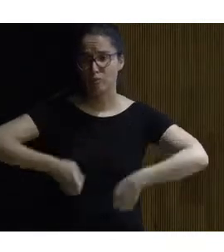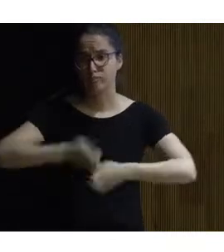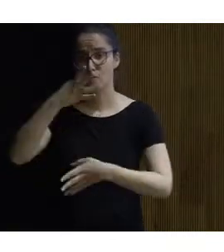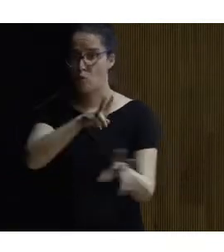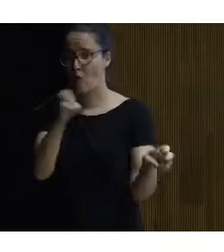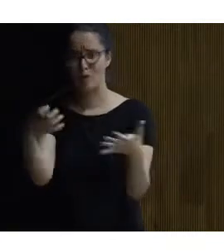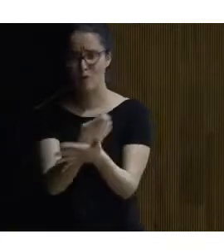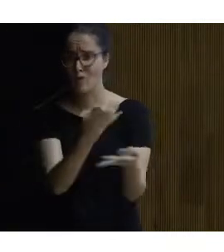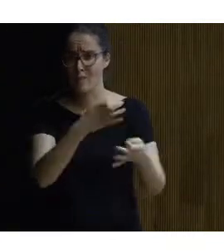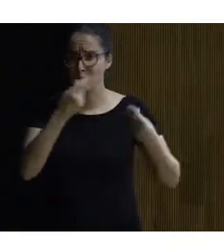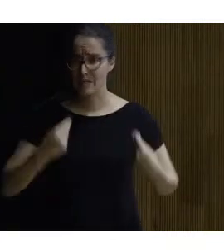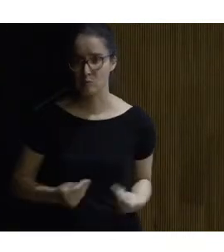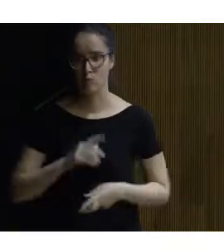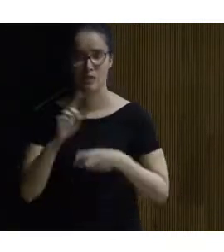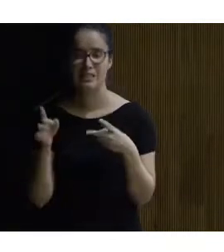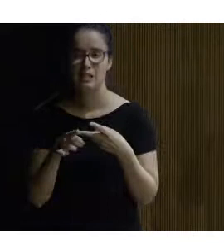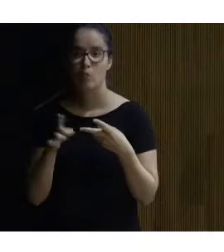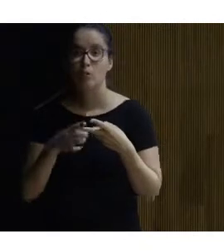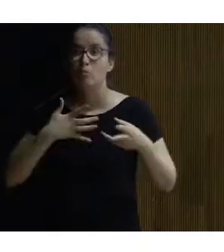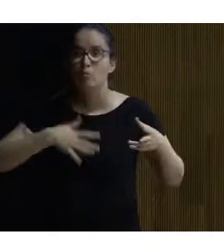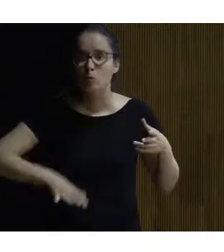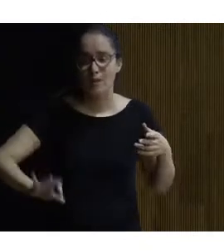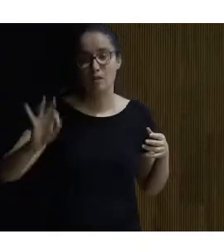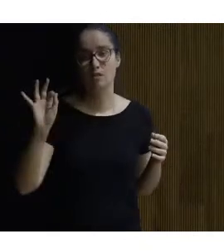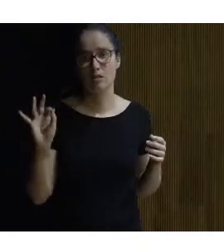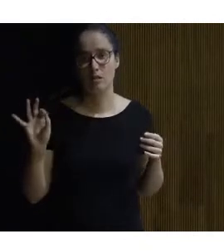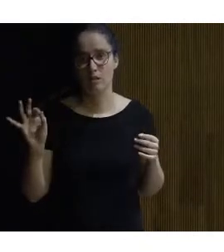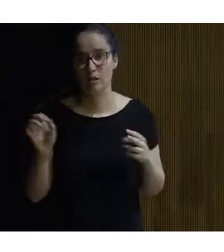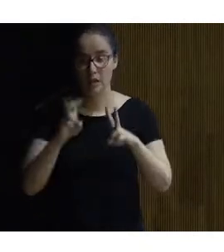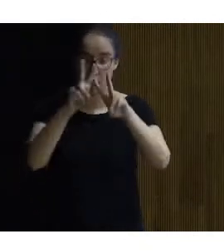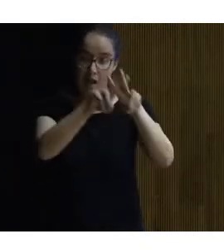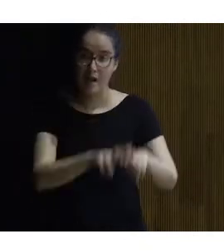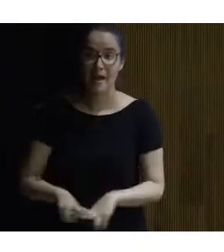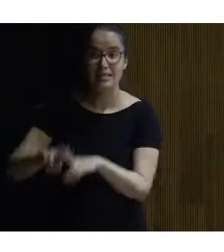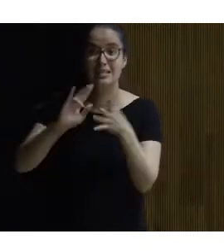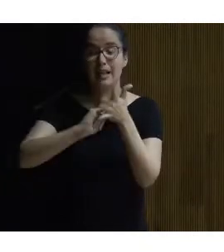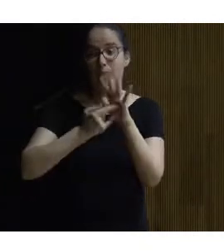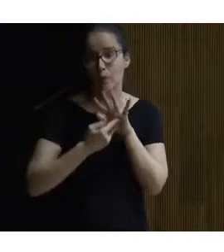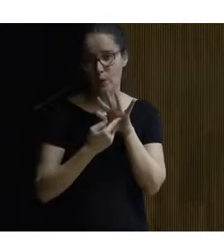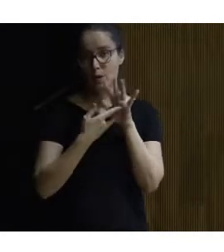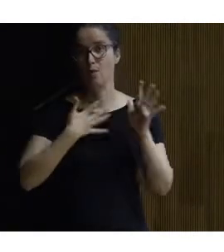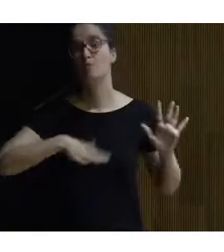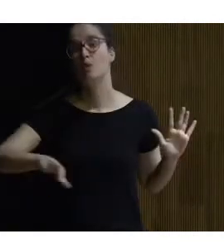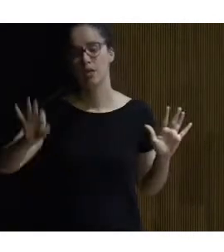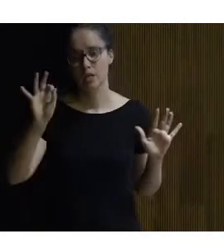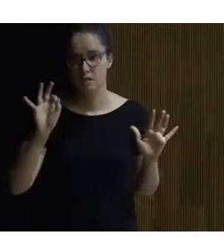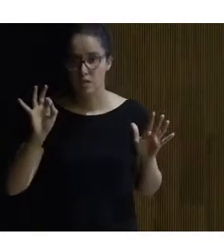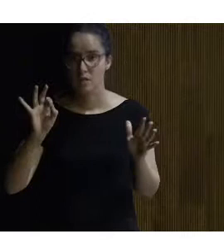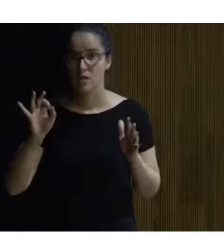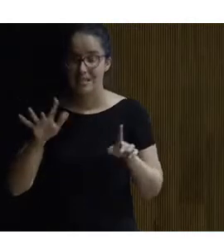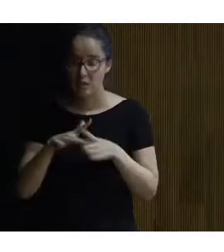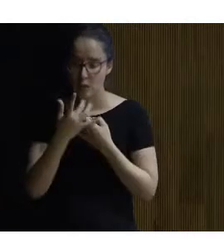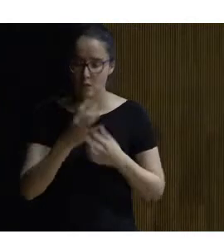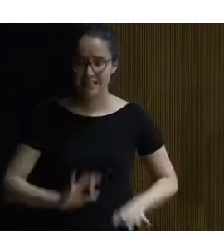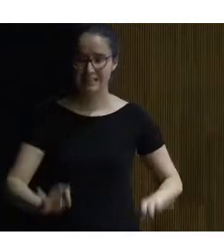planta segunda cosa a lo mejor en el análisis de la metodología a lo mejor en el analizar en el caso